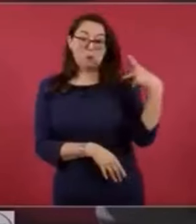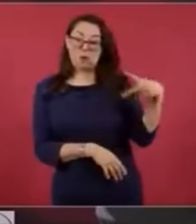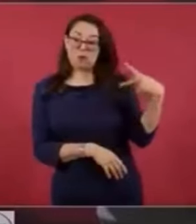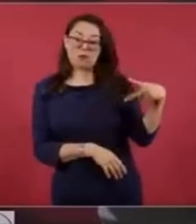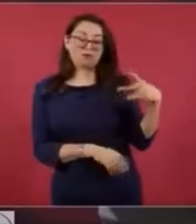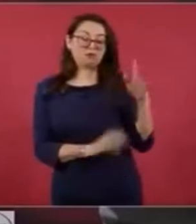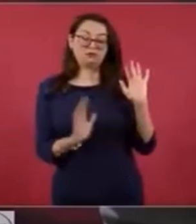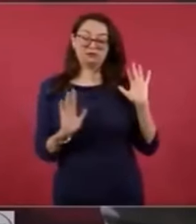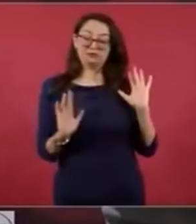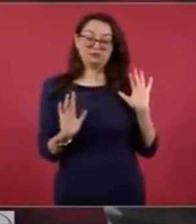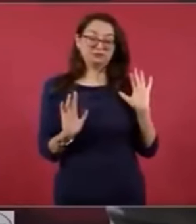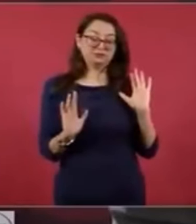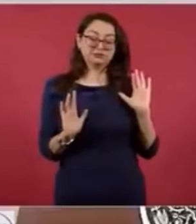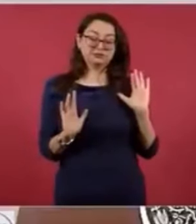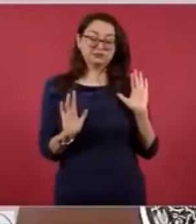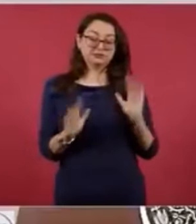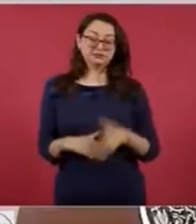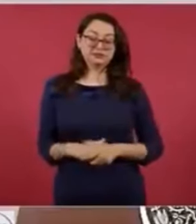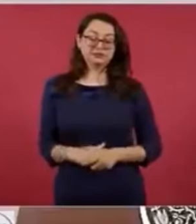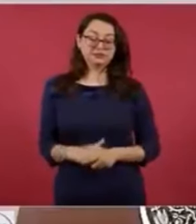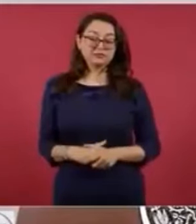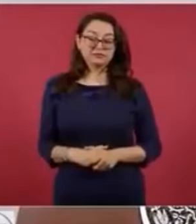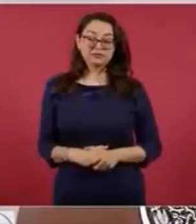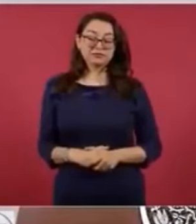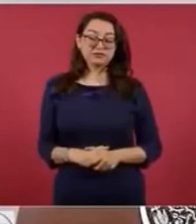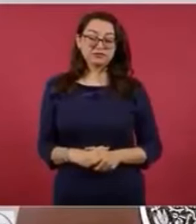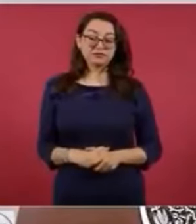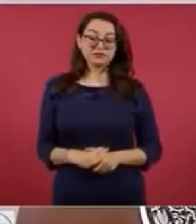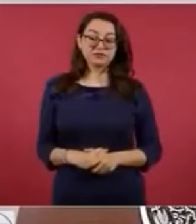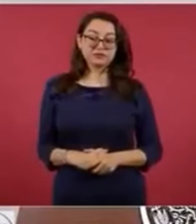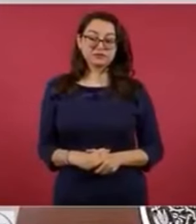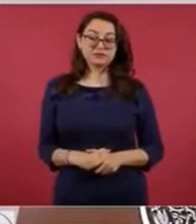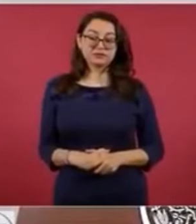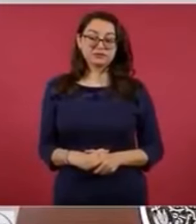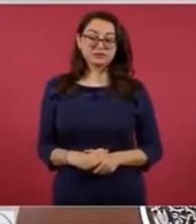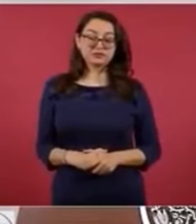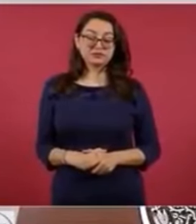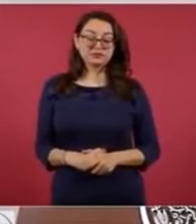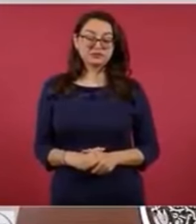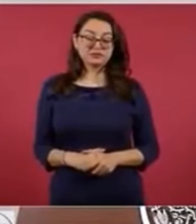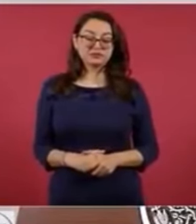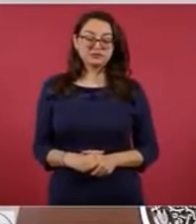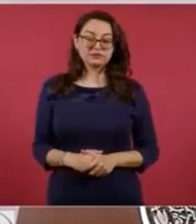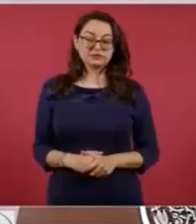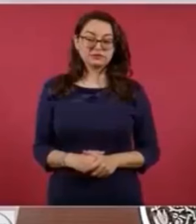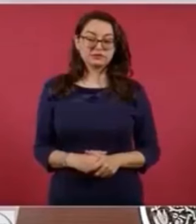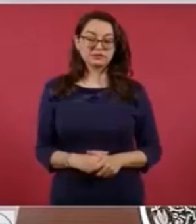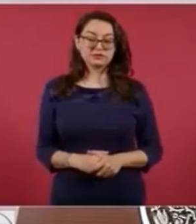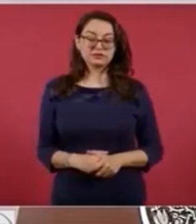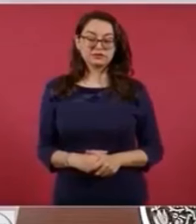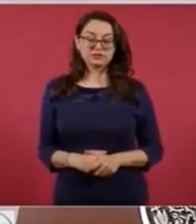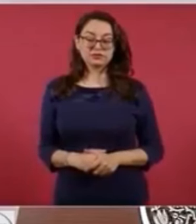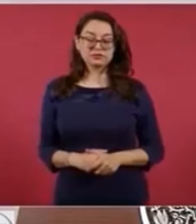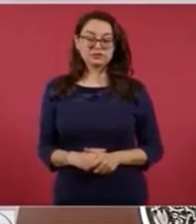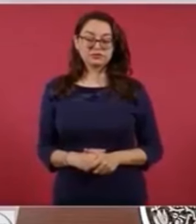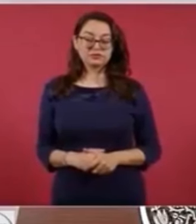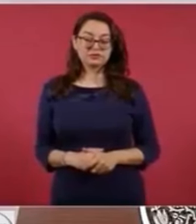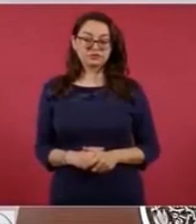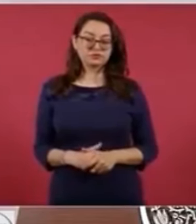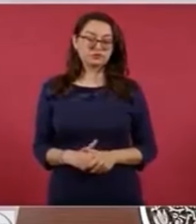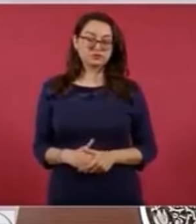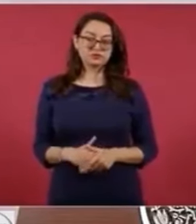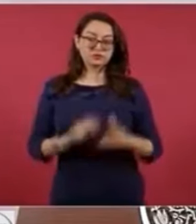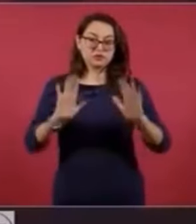ella va a establecer la política exterior